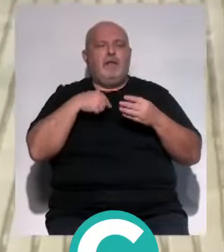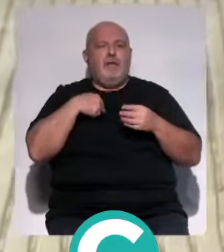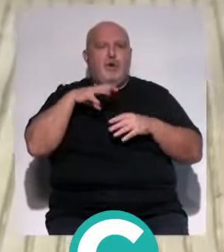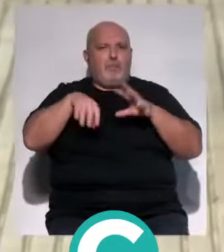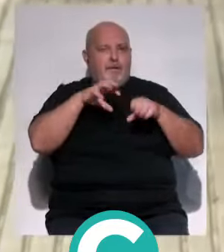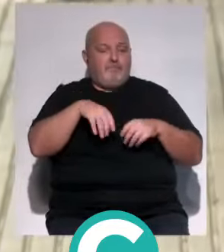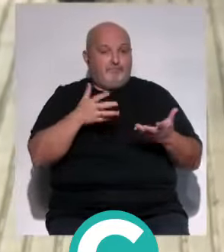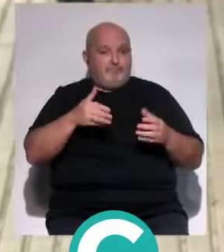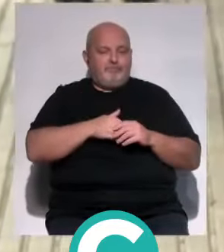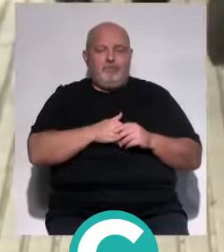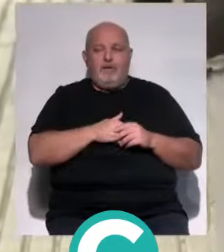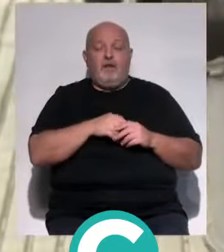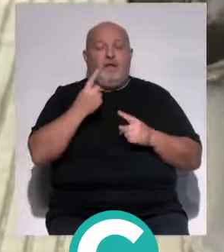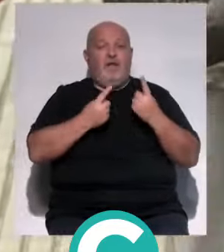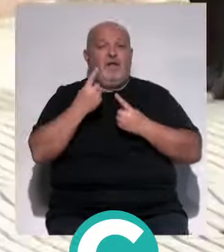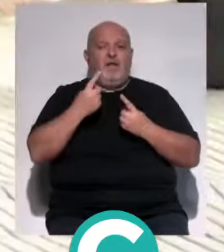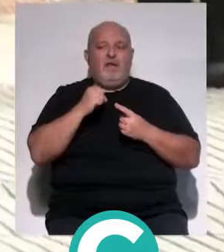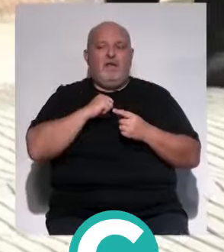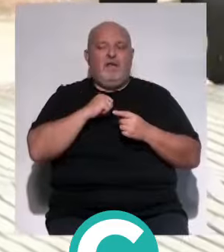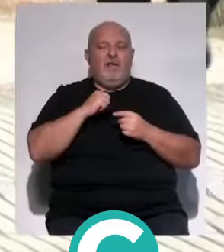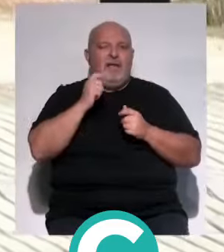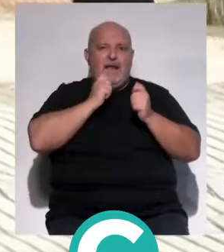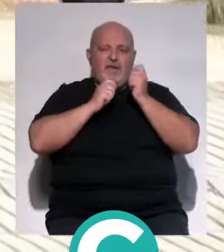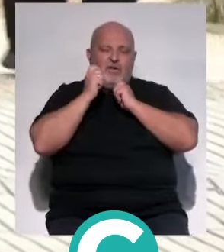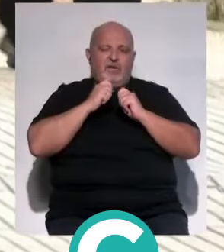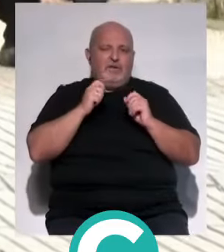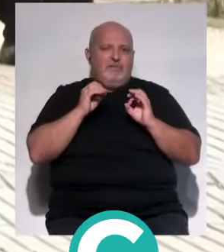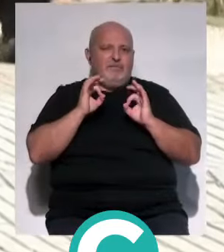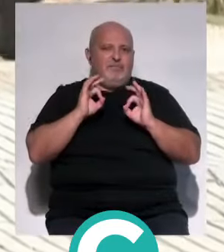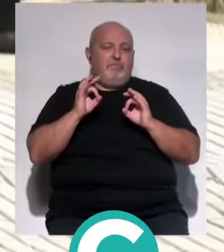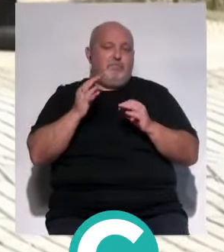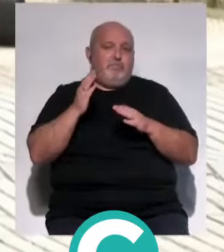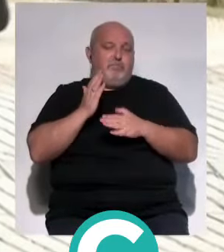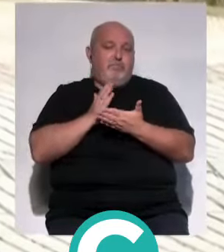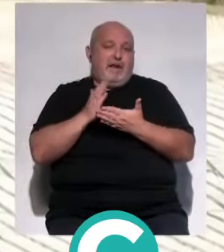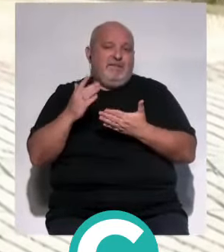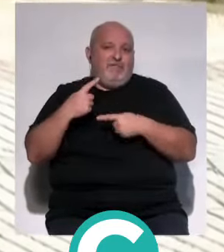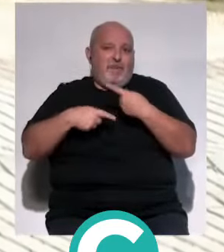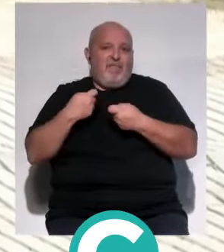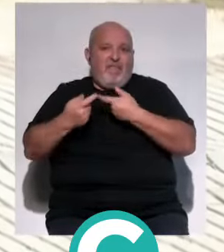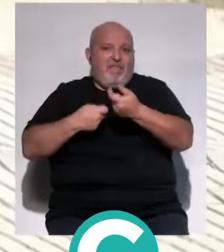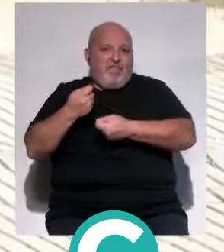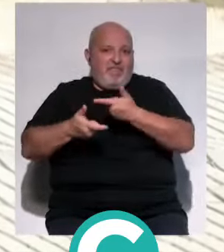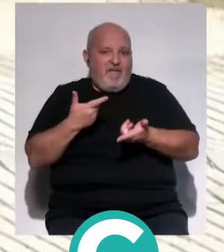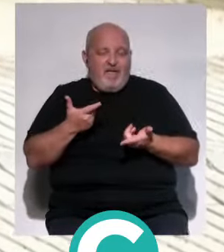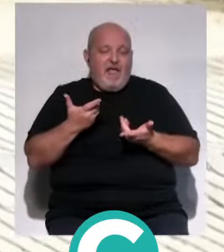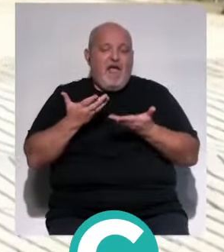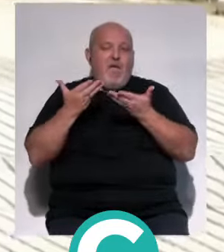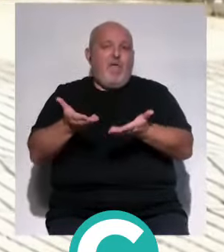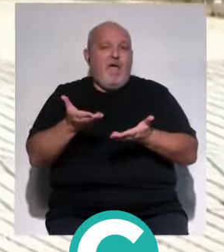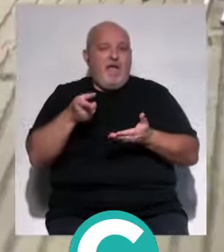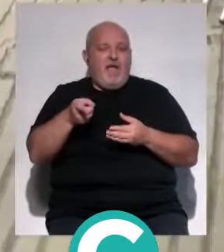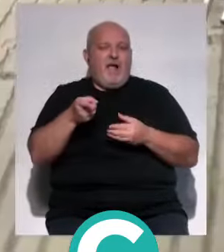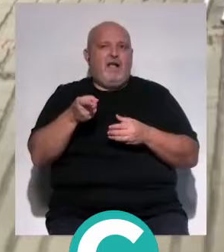comprártelo. Es verdad que estos pacientes tienen que tener cariño, un cariño excesivo por parte de toda la familia, entonces entre todos ayudarle